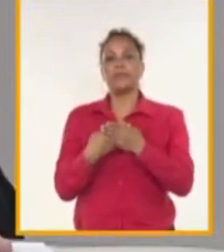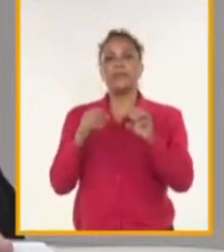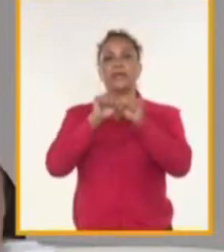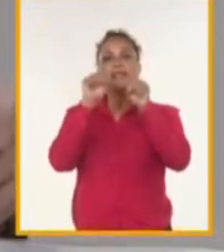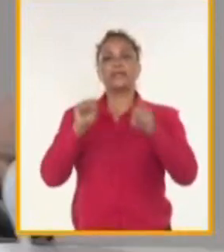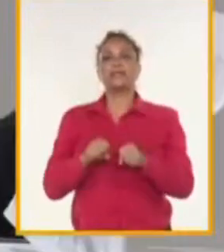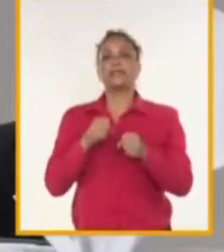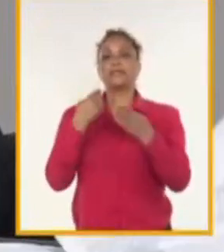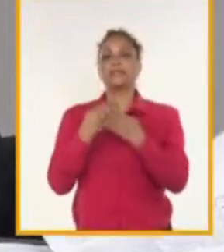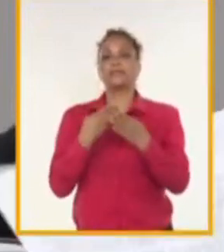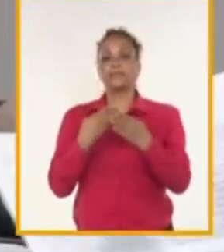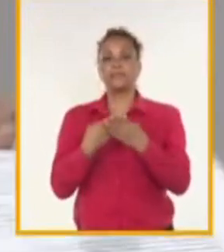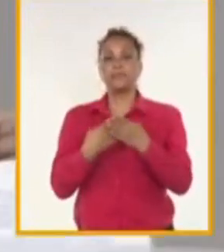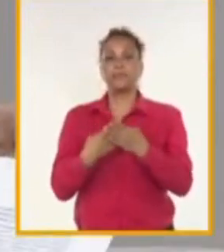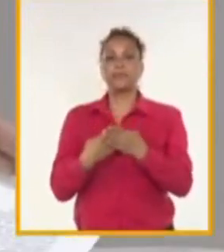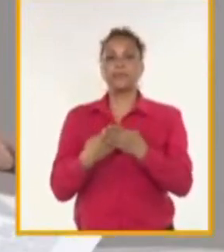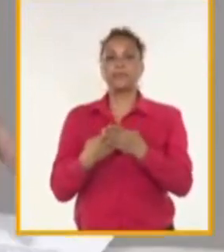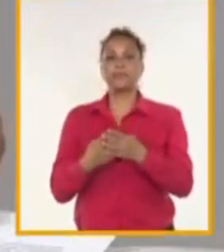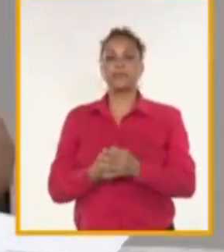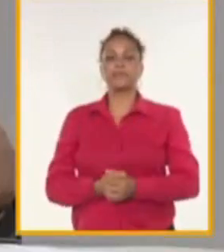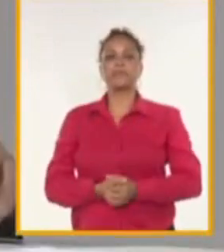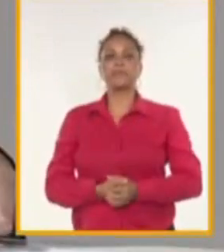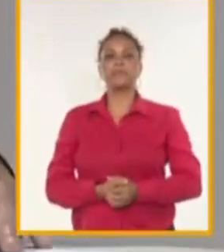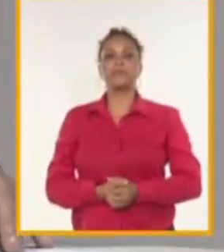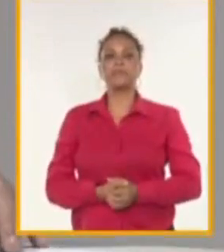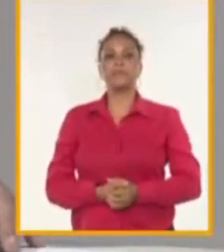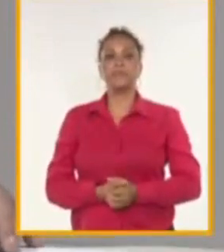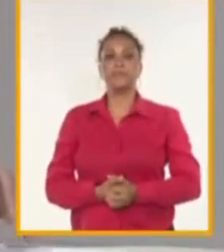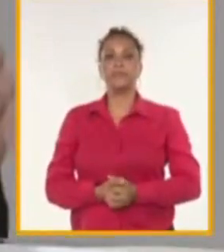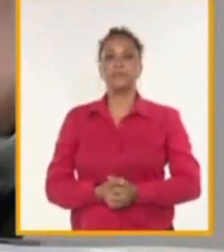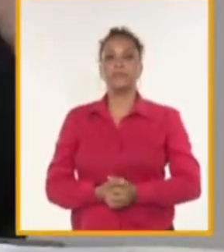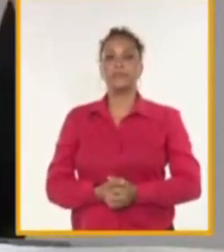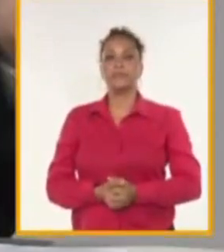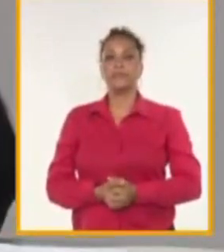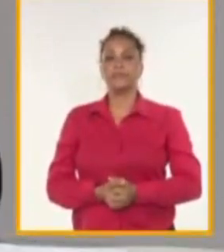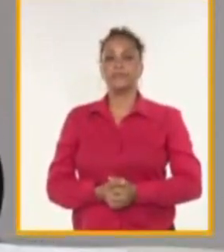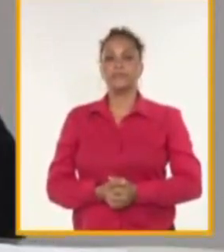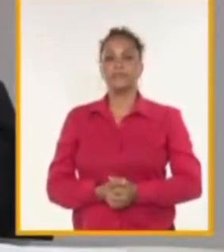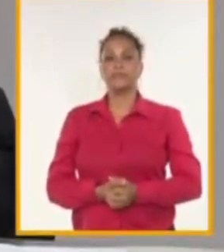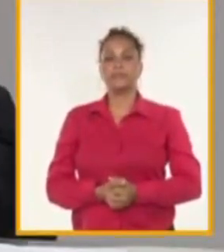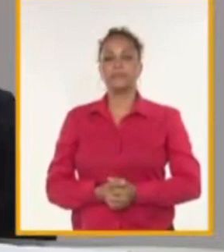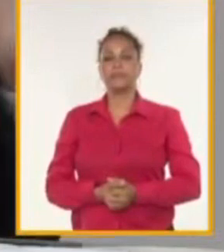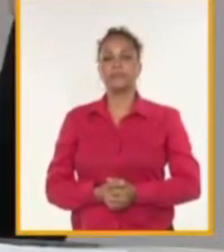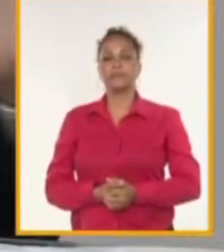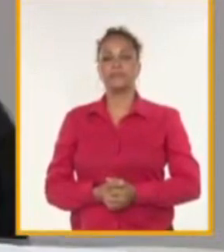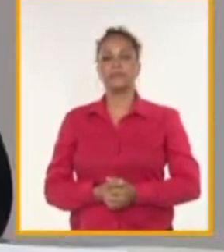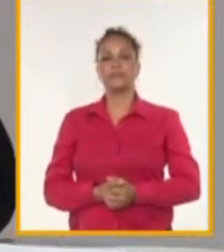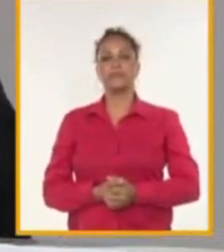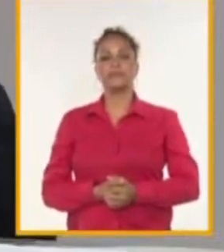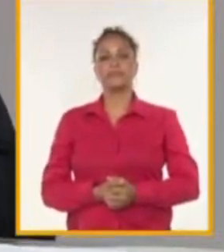cubano. Si hacemos